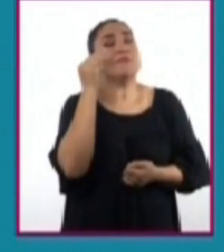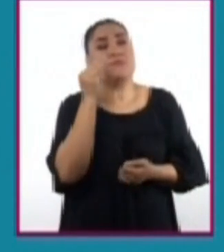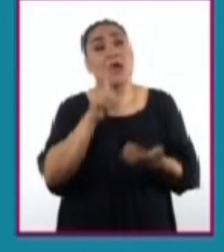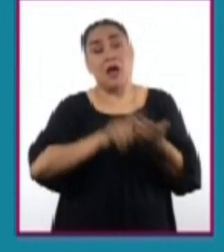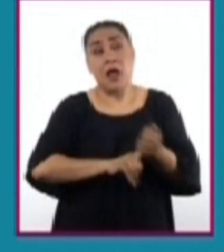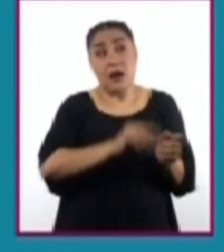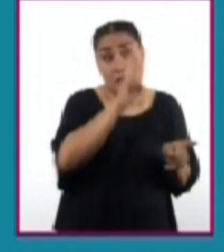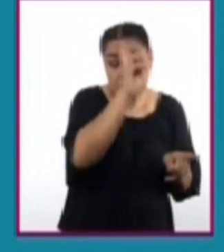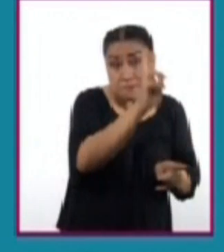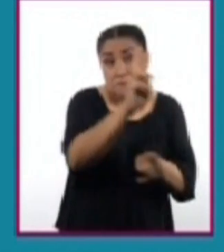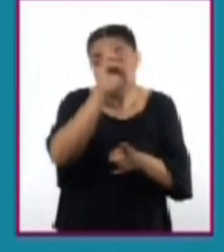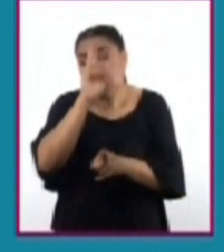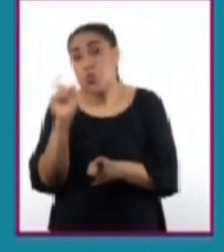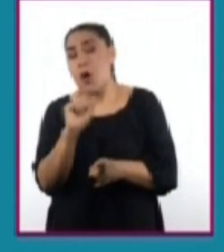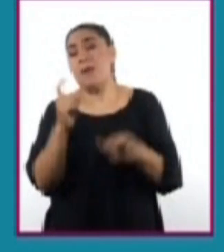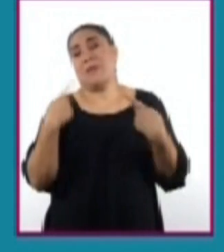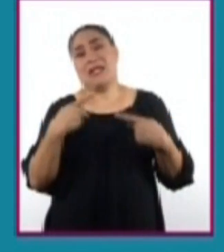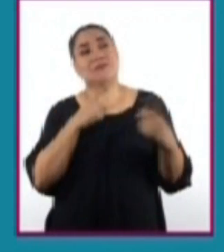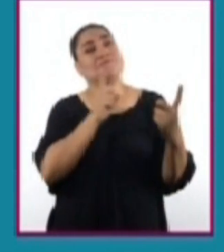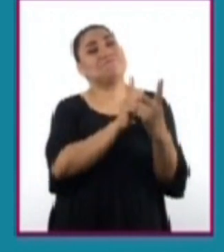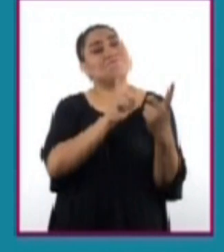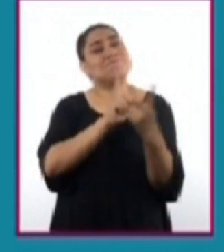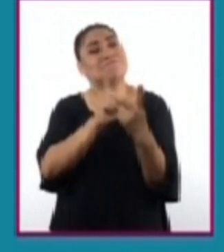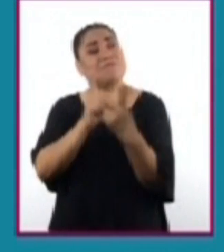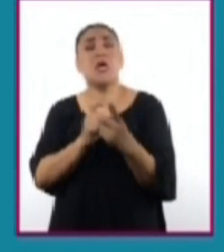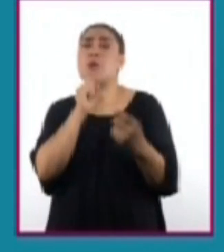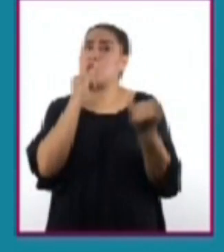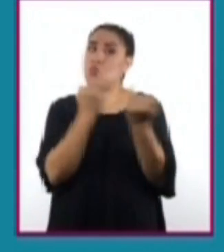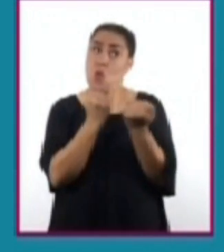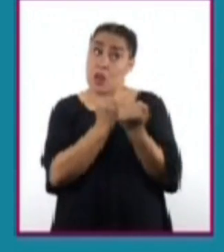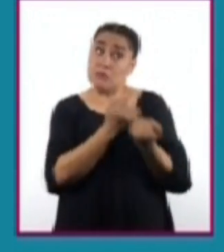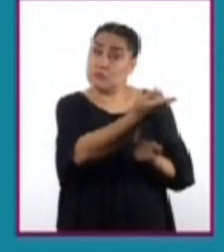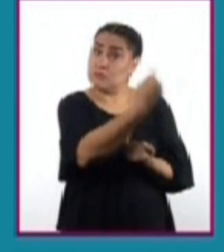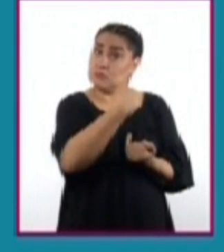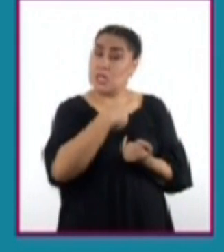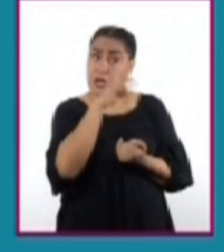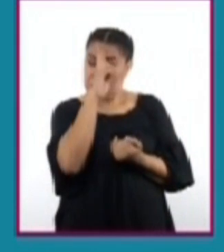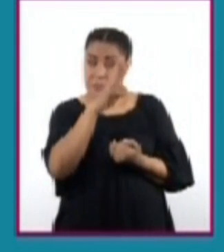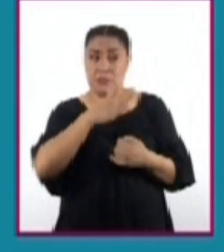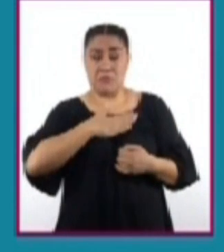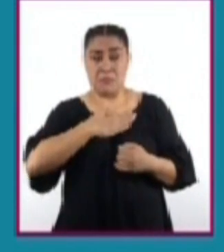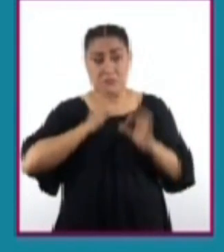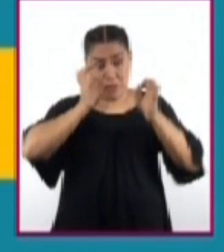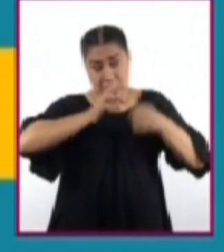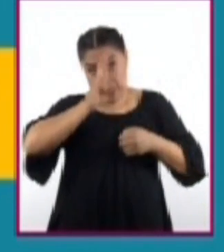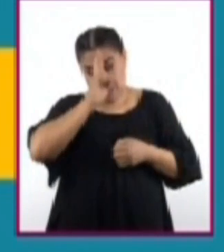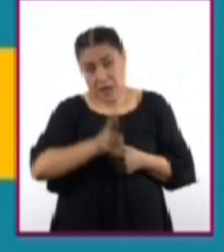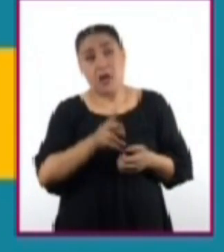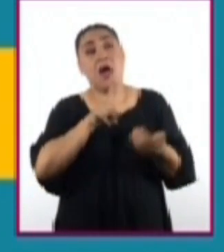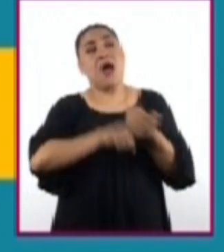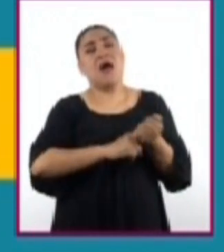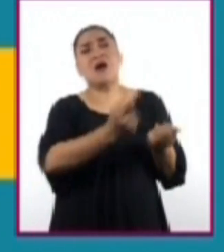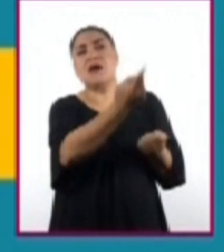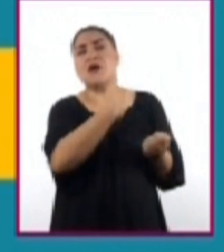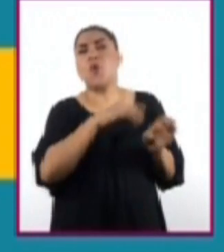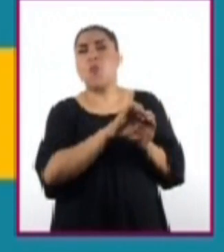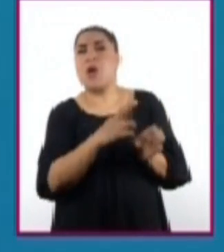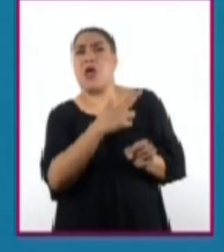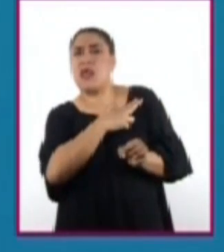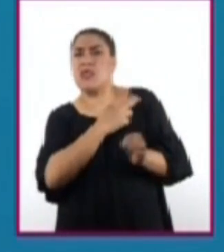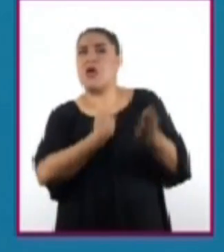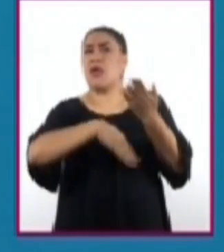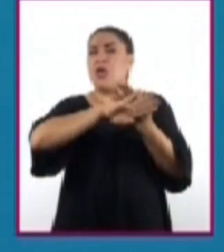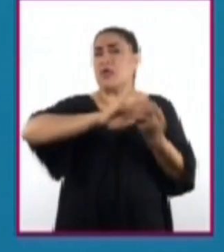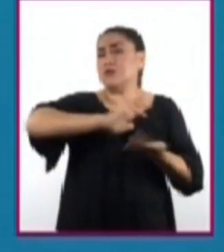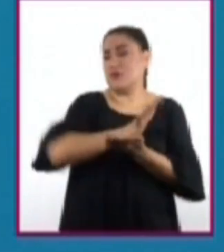hacia las personas con las que te relacionas, así como exigir respeto hacia ti mismo y nunca permitir que te lastimen o discriminen.